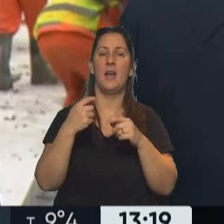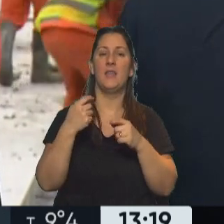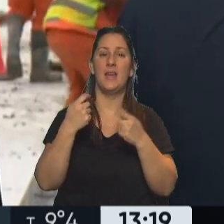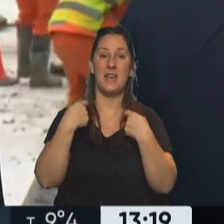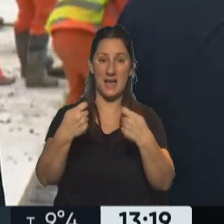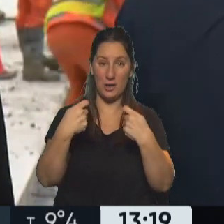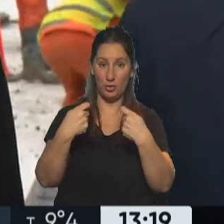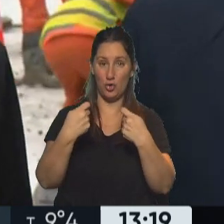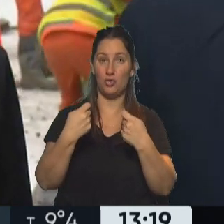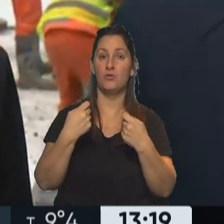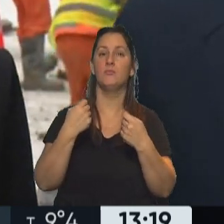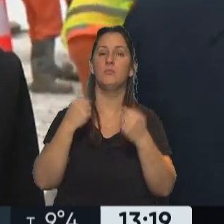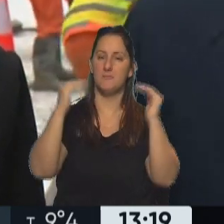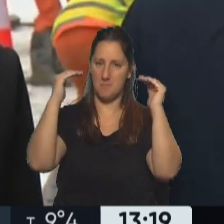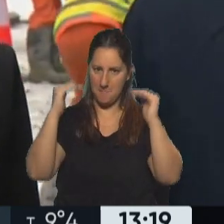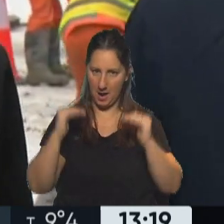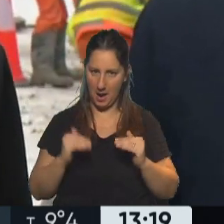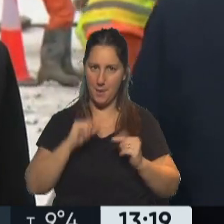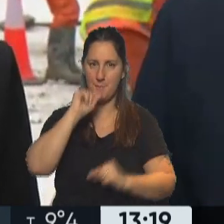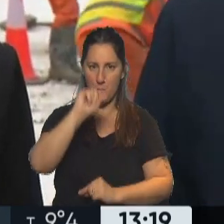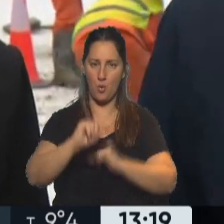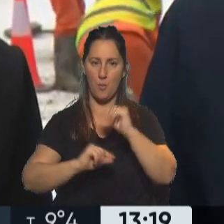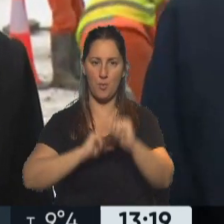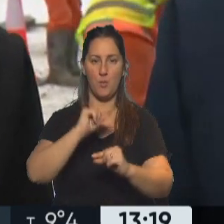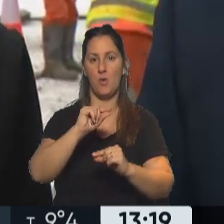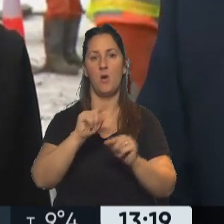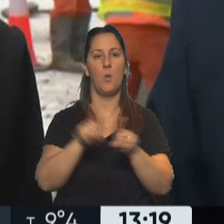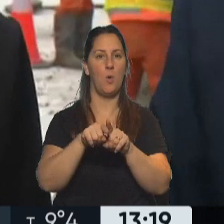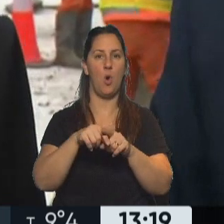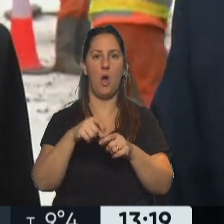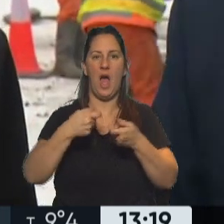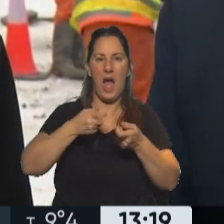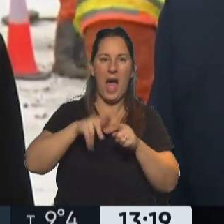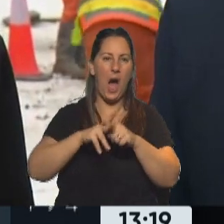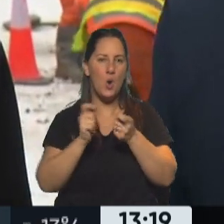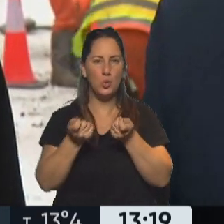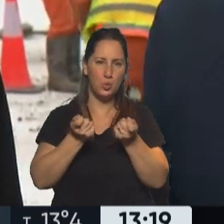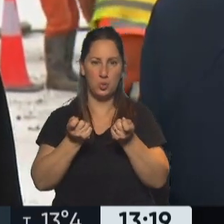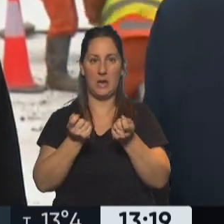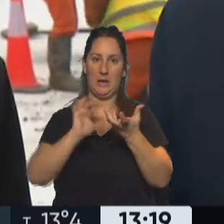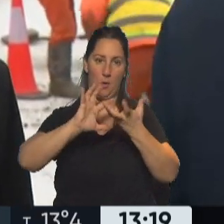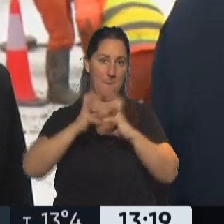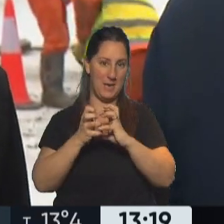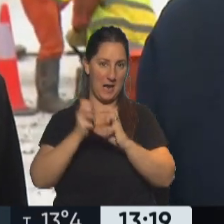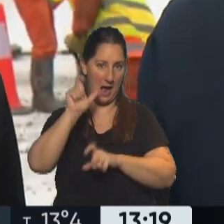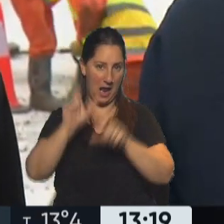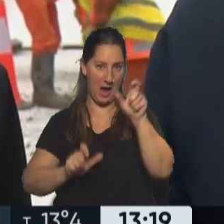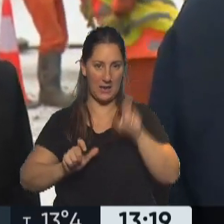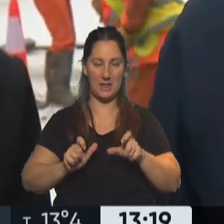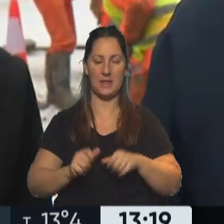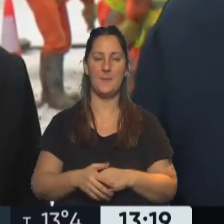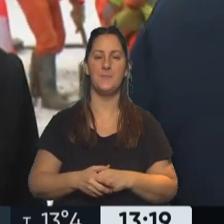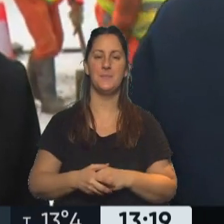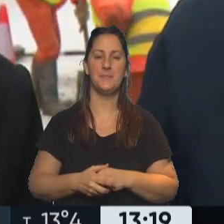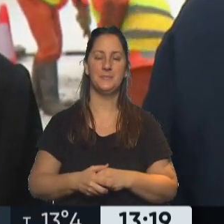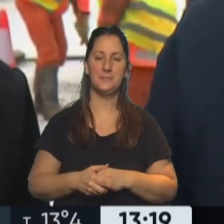déficit fiscal latinamente, para que esto no se convierta en un ajuste que daña a la gente. Y al